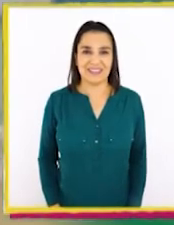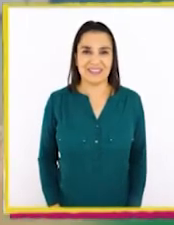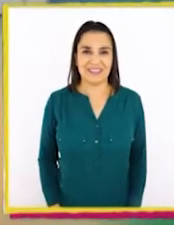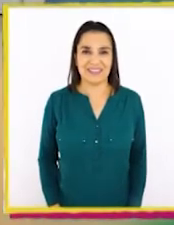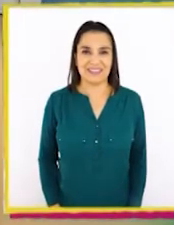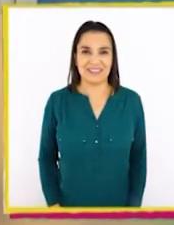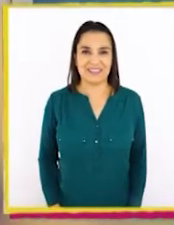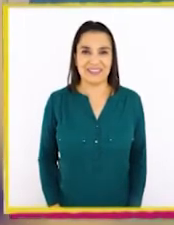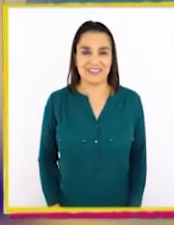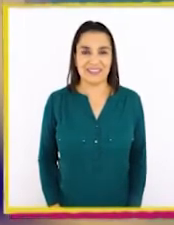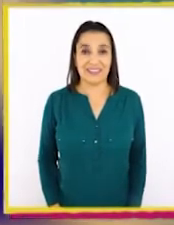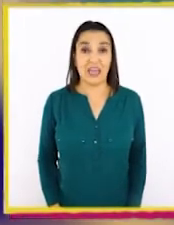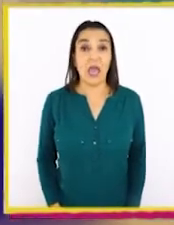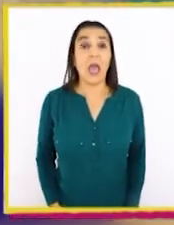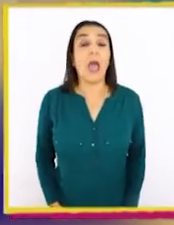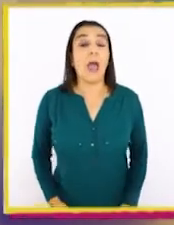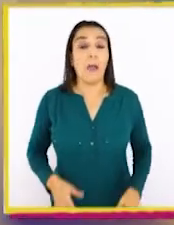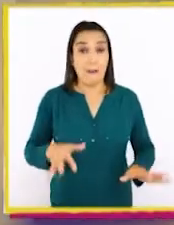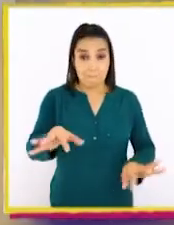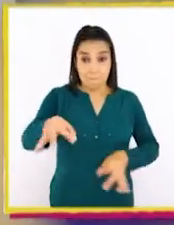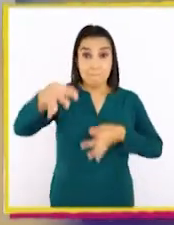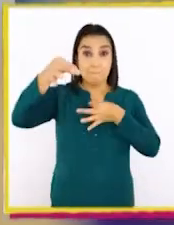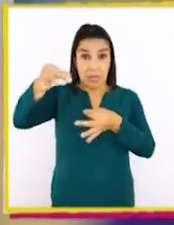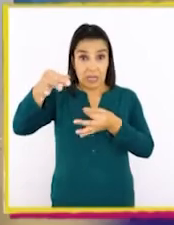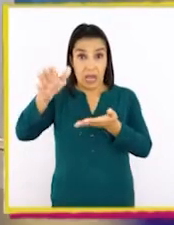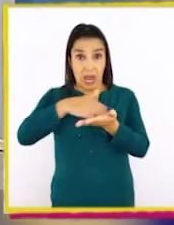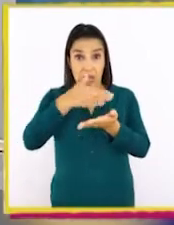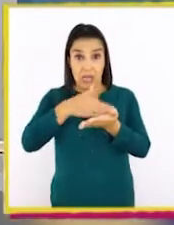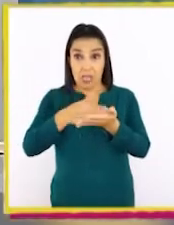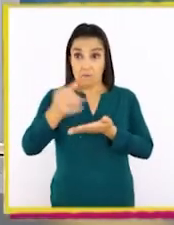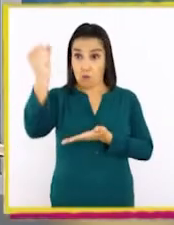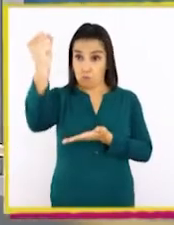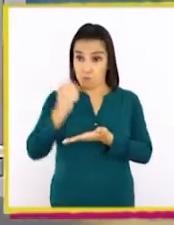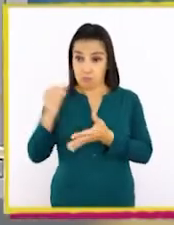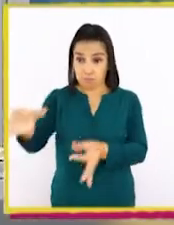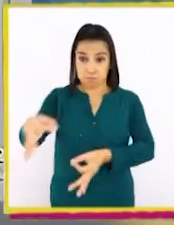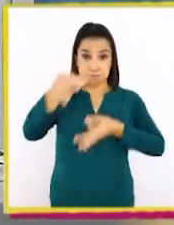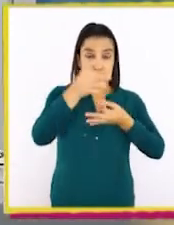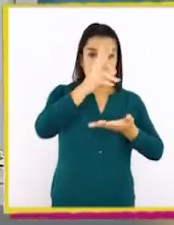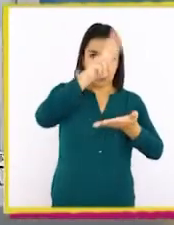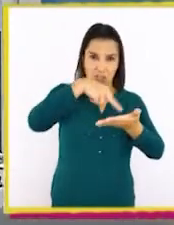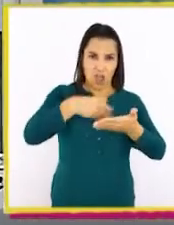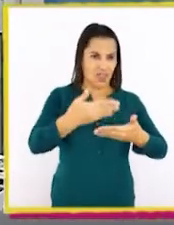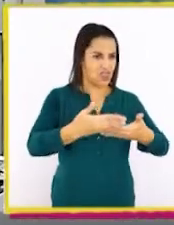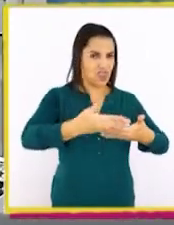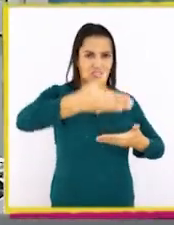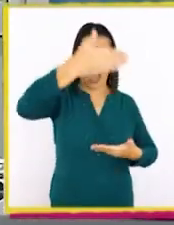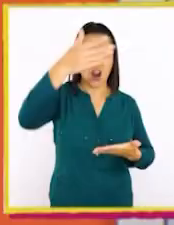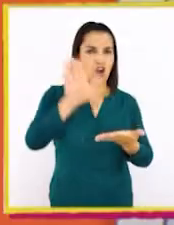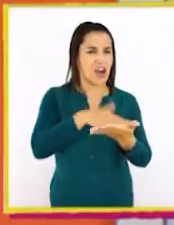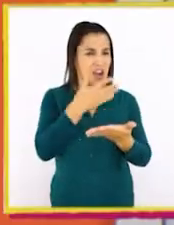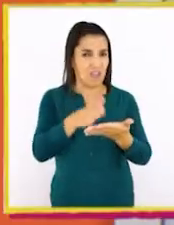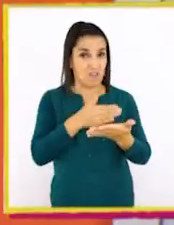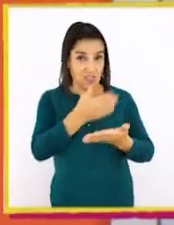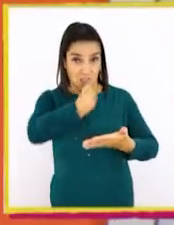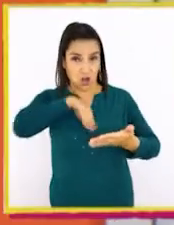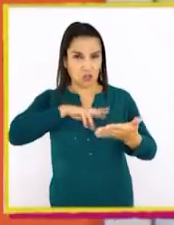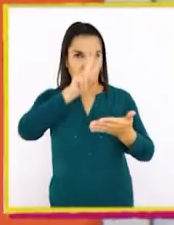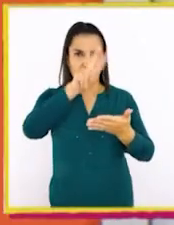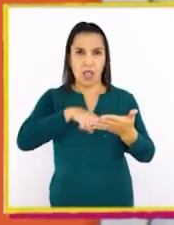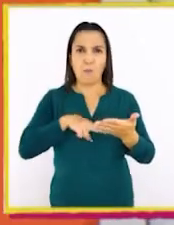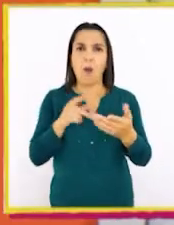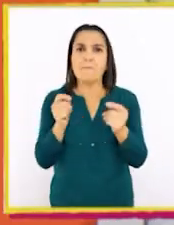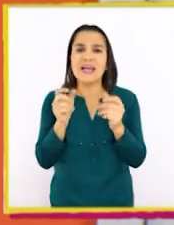En ellas se imprimen las páginas de los libros, revistas y diarios que leemos. Parece